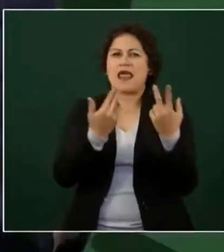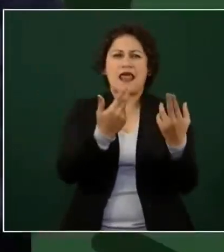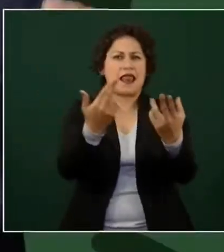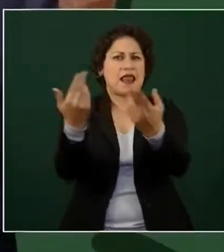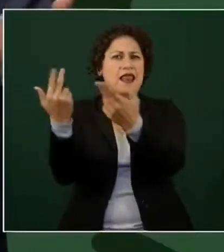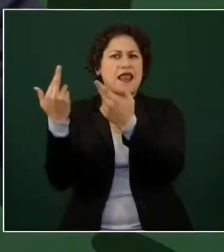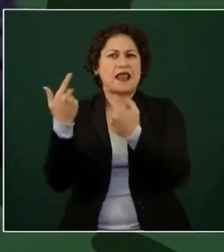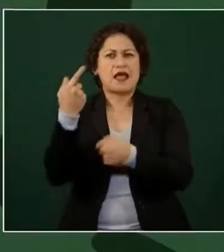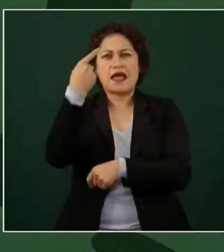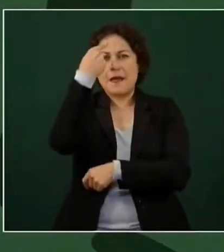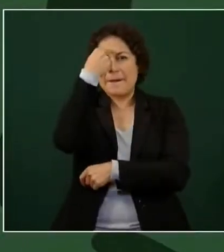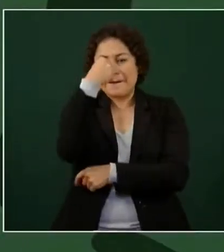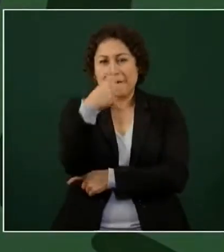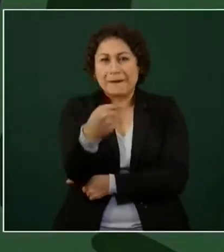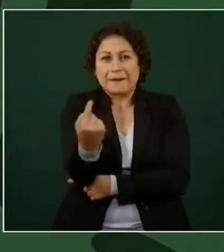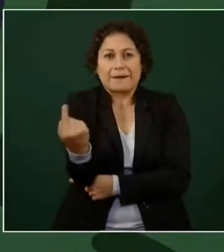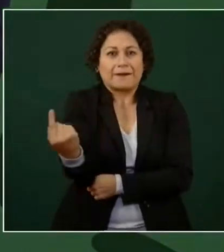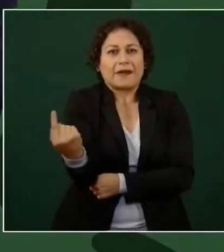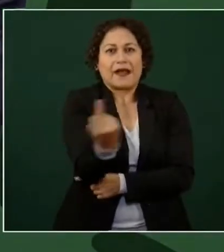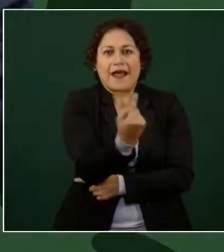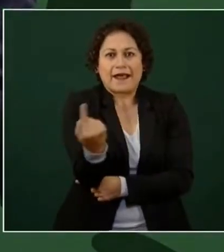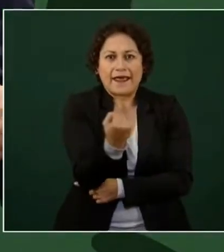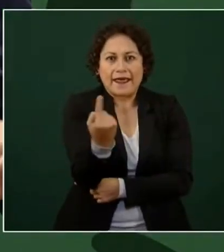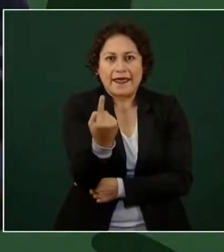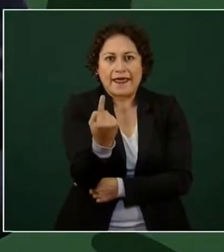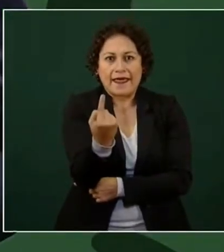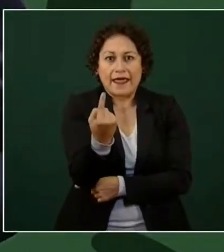¿Quién va a estar a favor de esa causa?